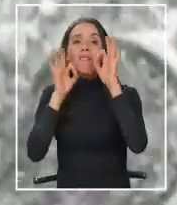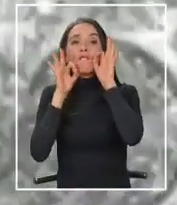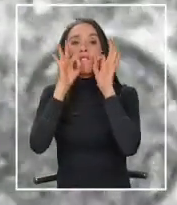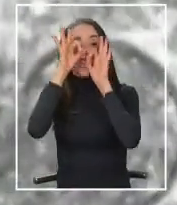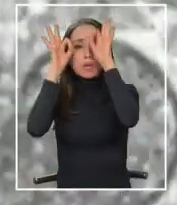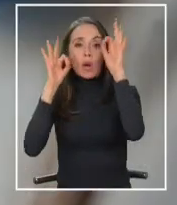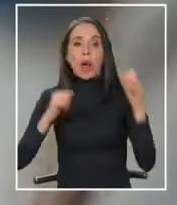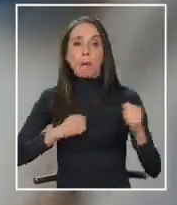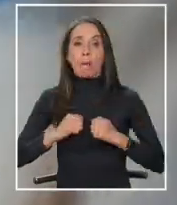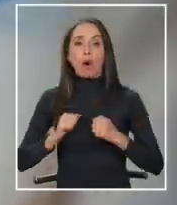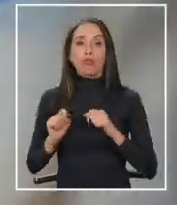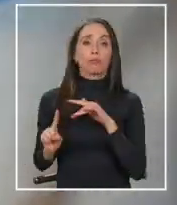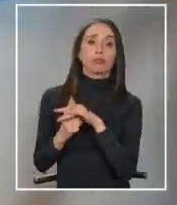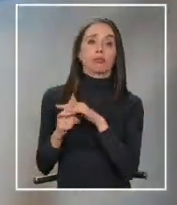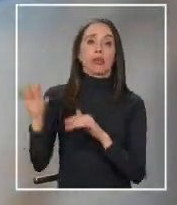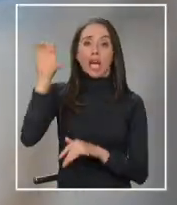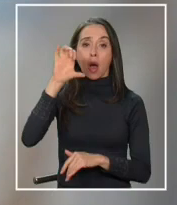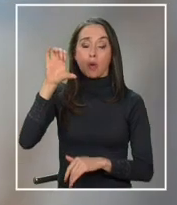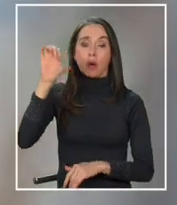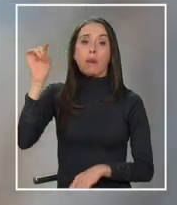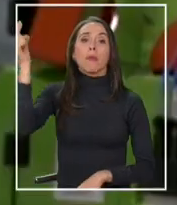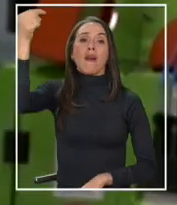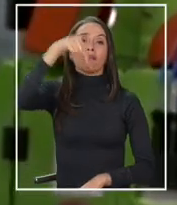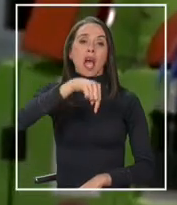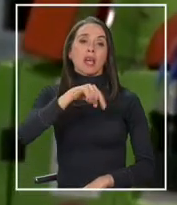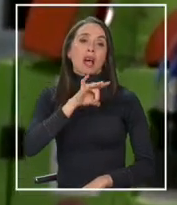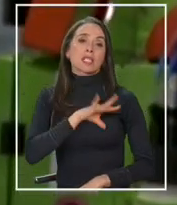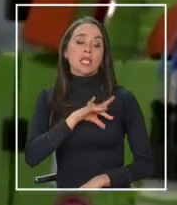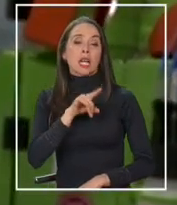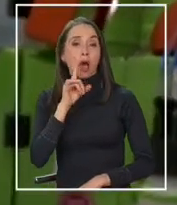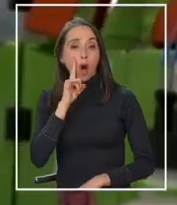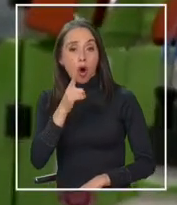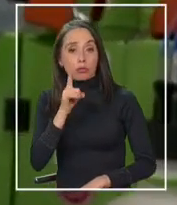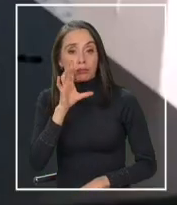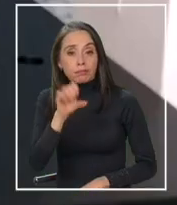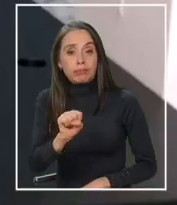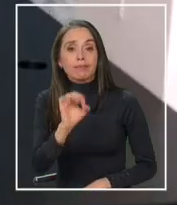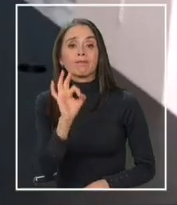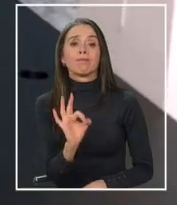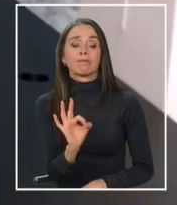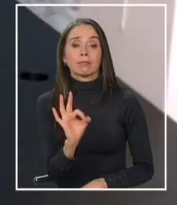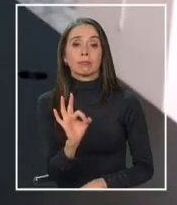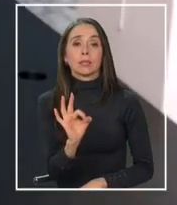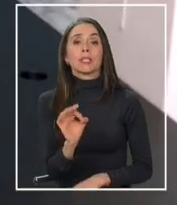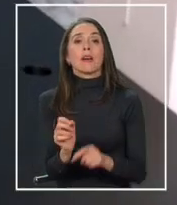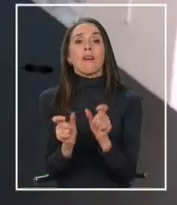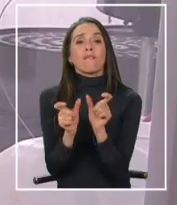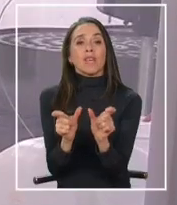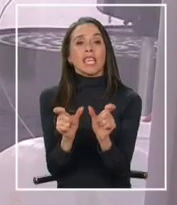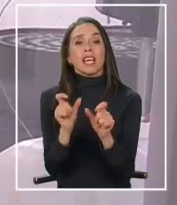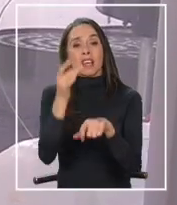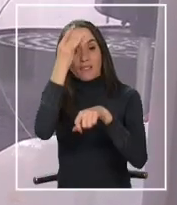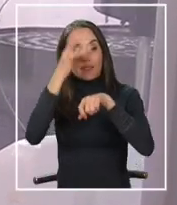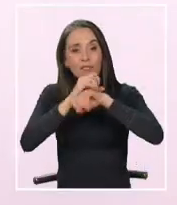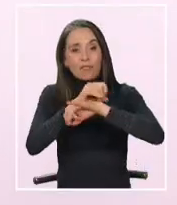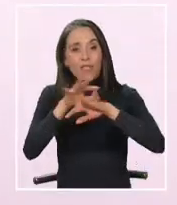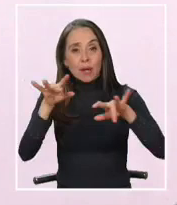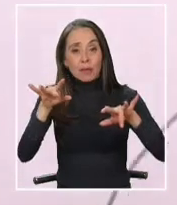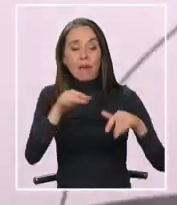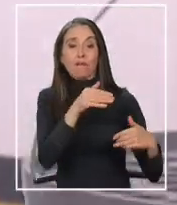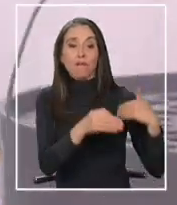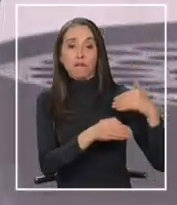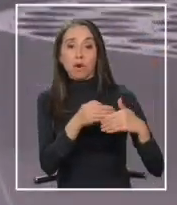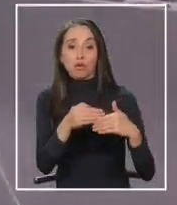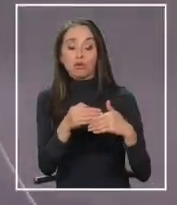del mono originado en Europa llegaría a nuestro país y hoy su detección ya es un hecho. El sistema de vigilancia epidemiológico que estaba